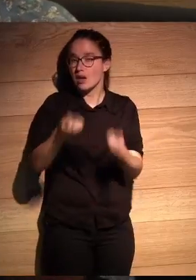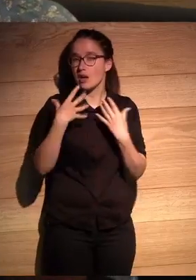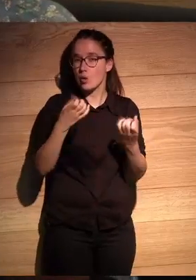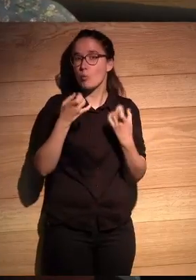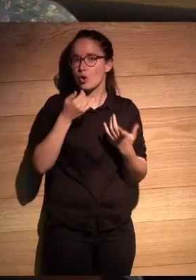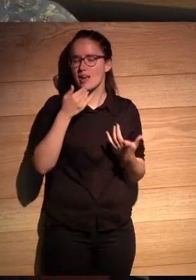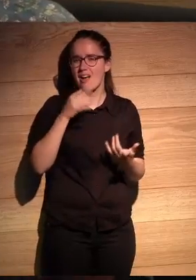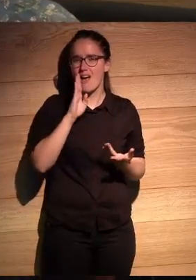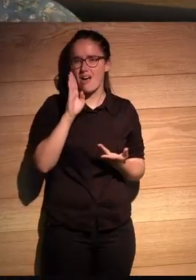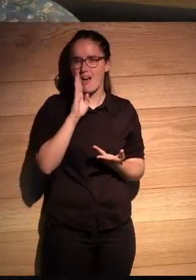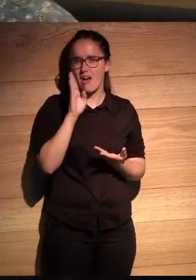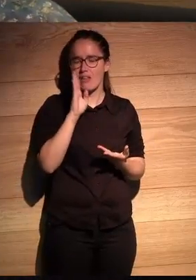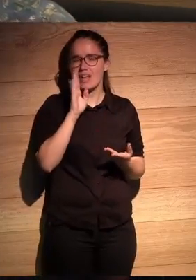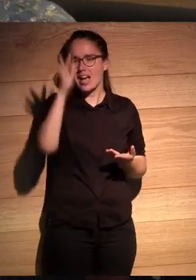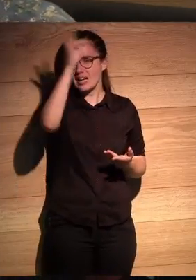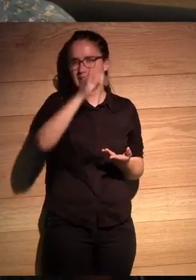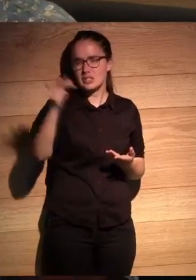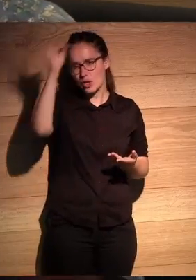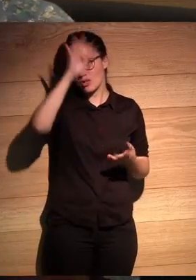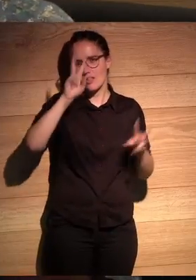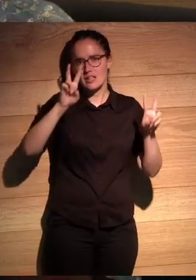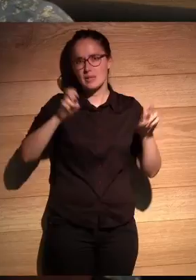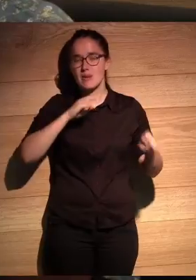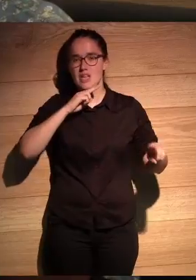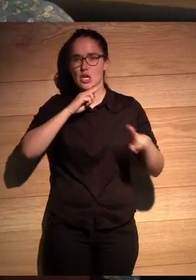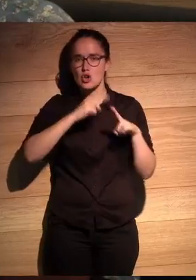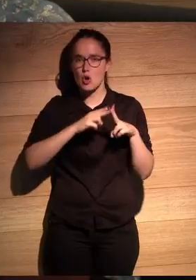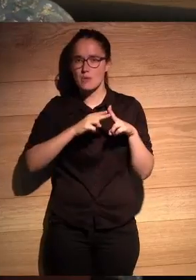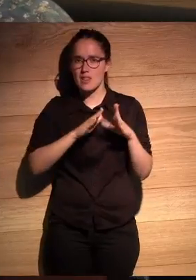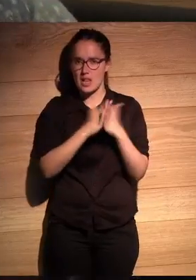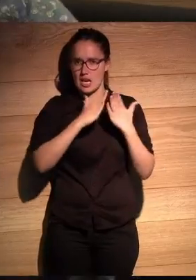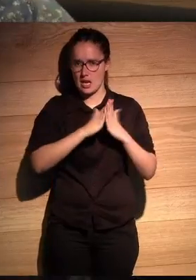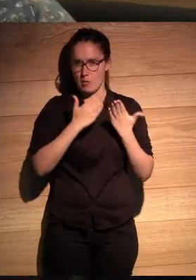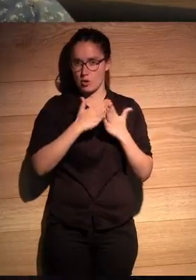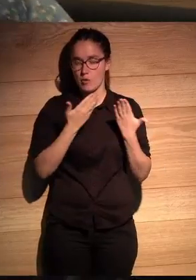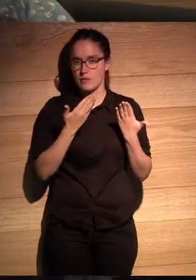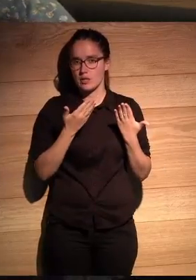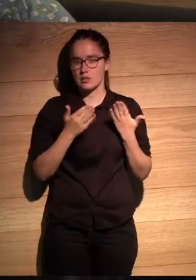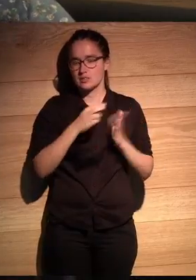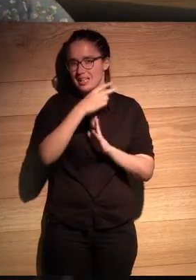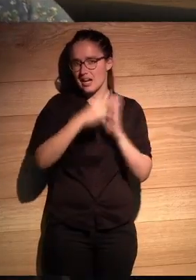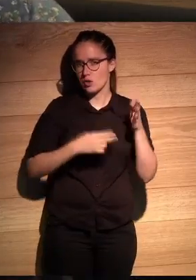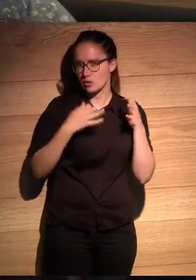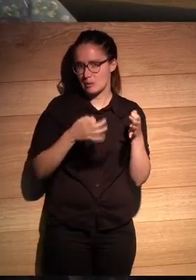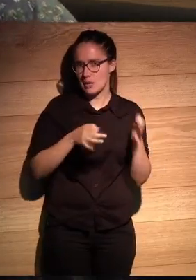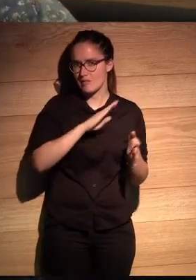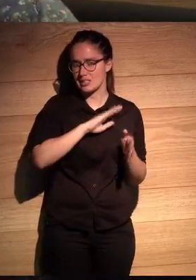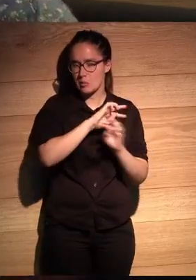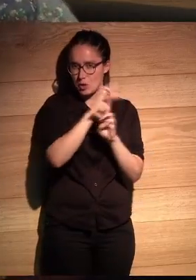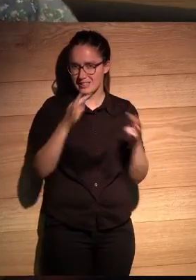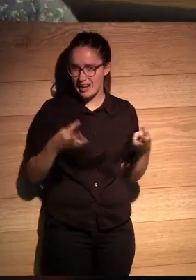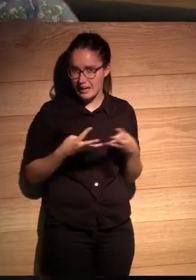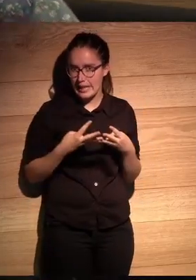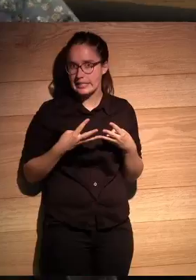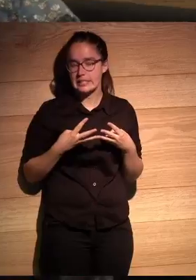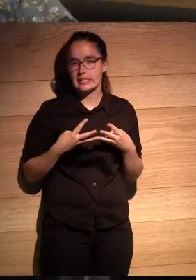un poco lo que has comentado de la teoría acerca del nombre del libro porque bueno se ha leído siempre mucho por internet